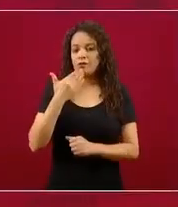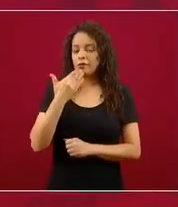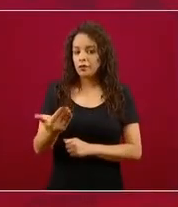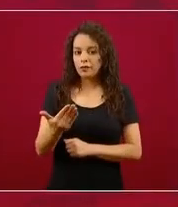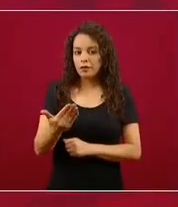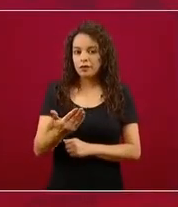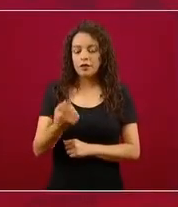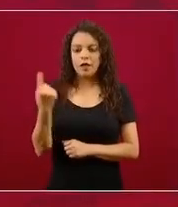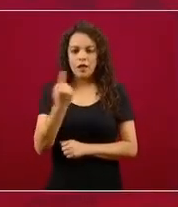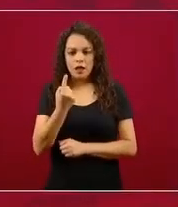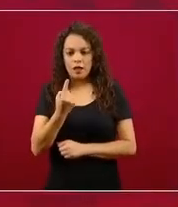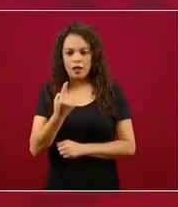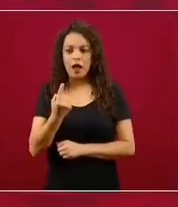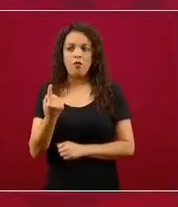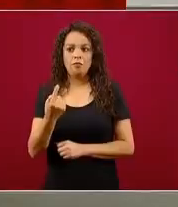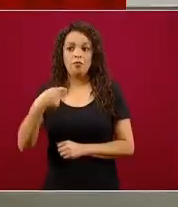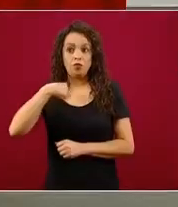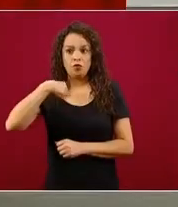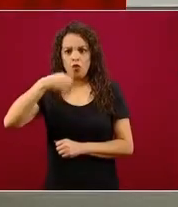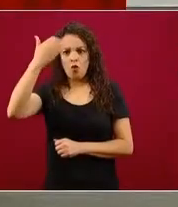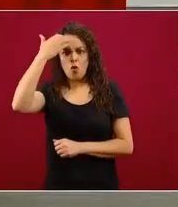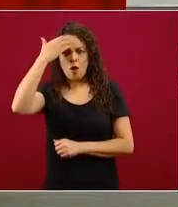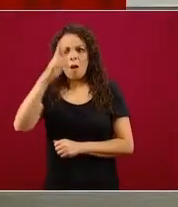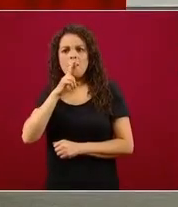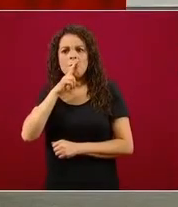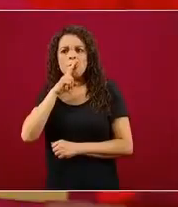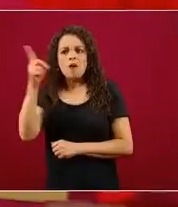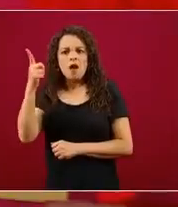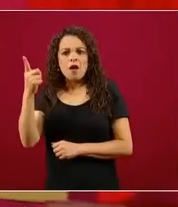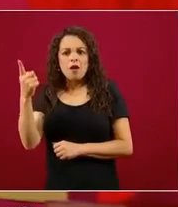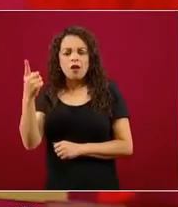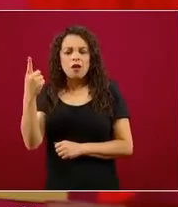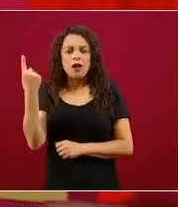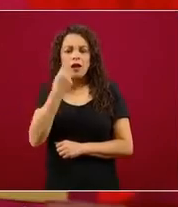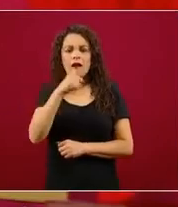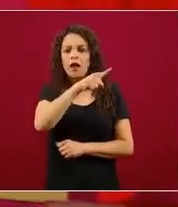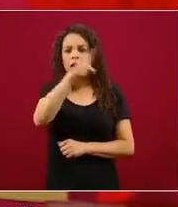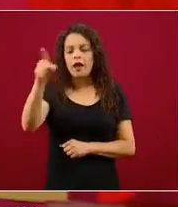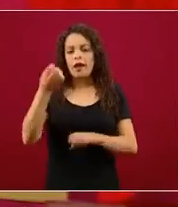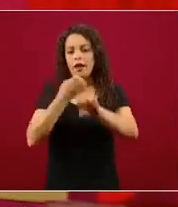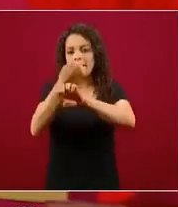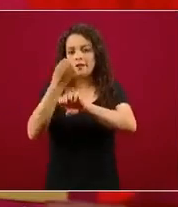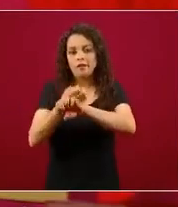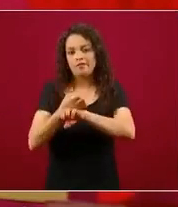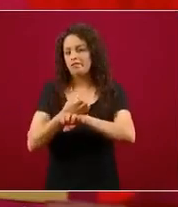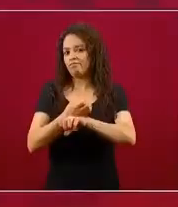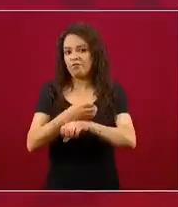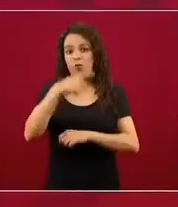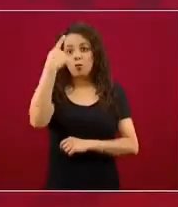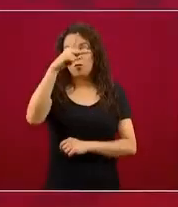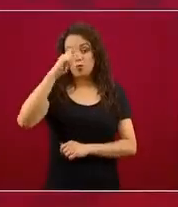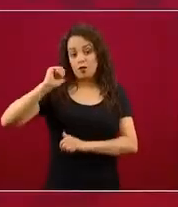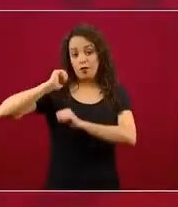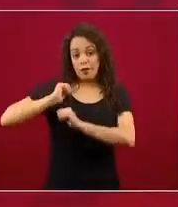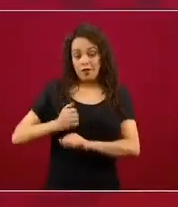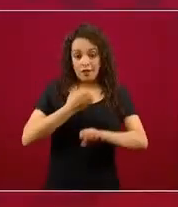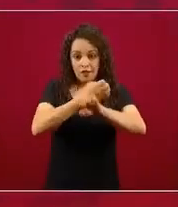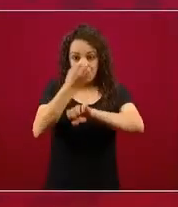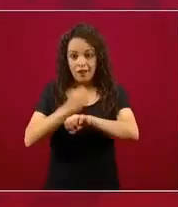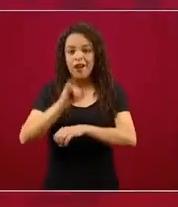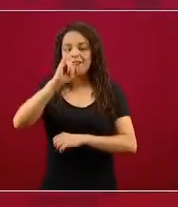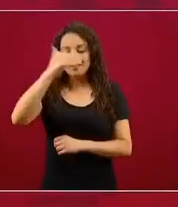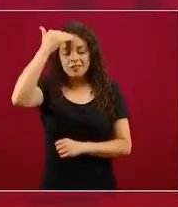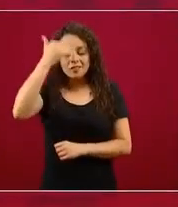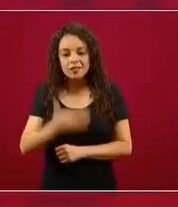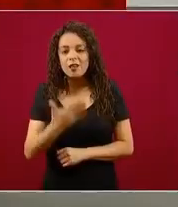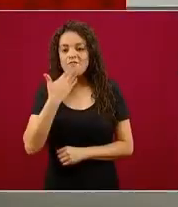que podemos conocer mejor al Estado de lo que lo conocen las autoridades estatales. Entonces, en estos diálogos con la mayoría de